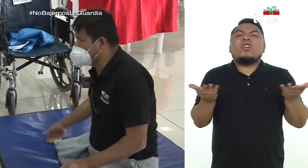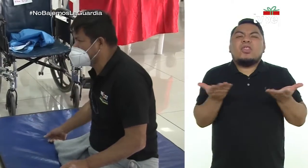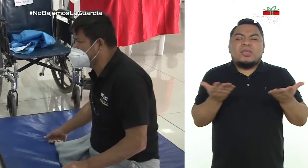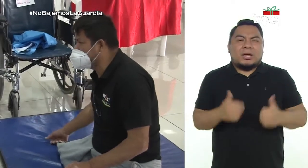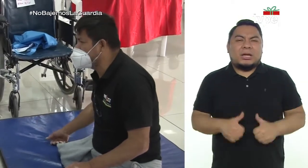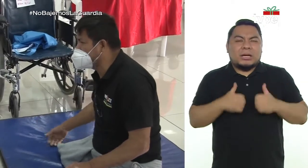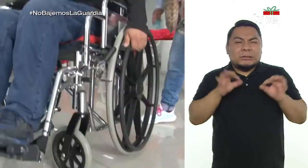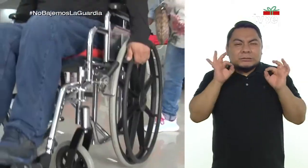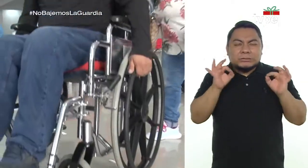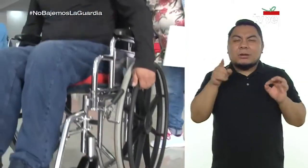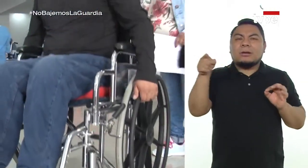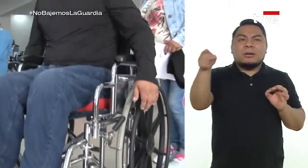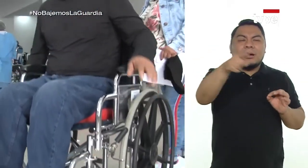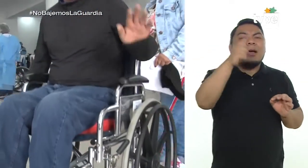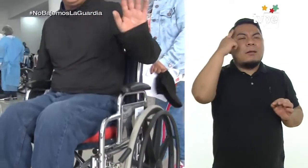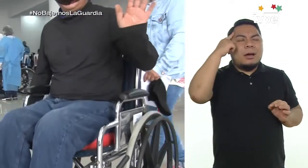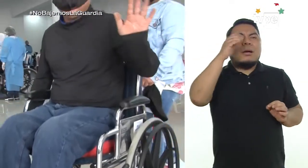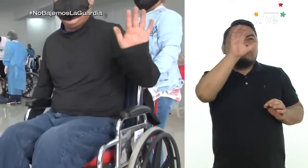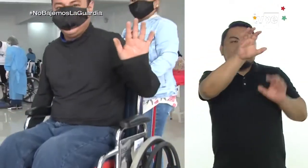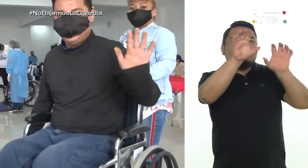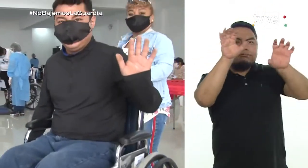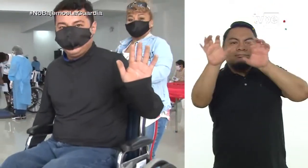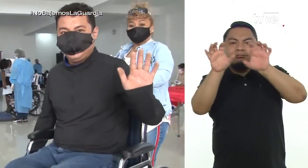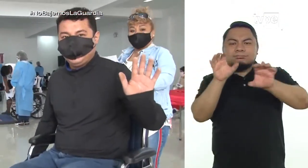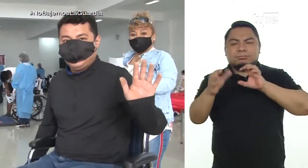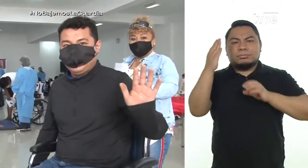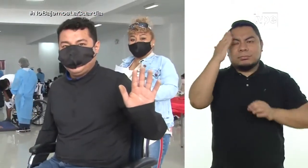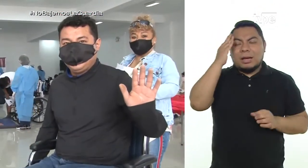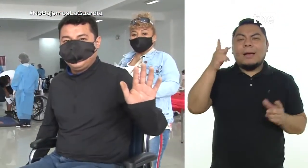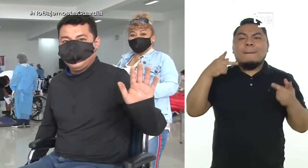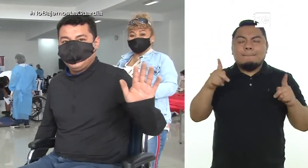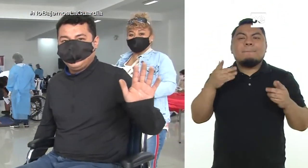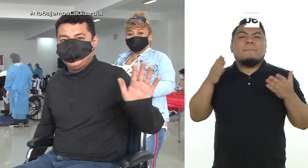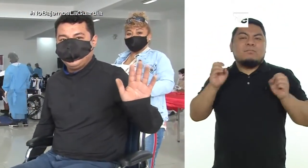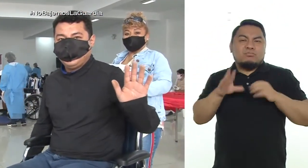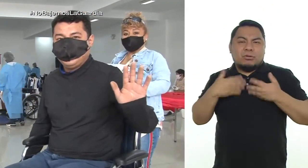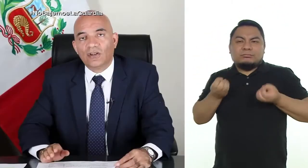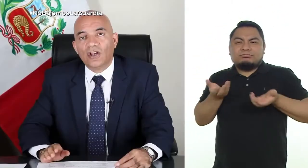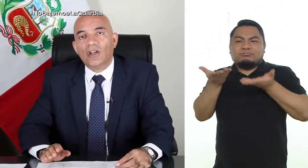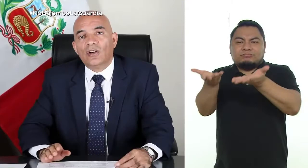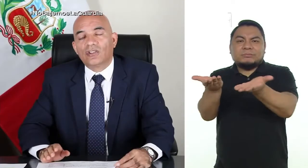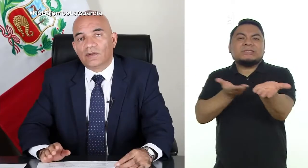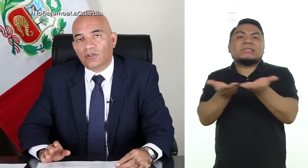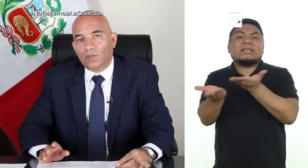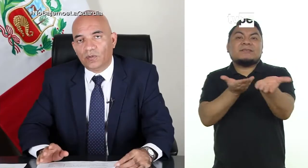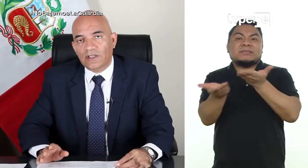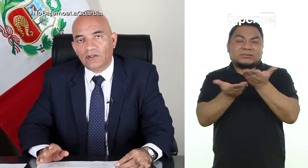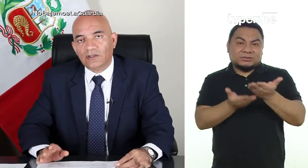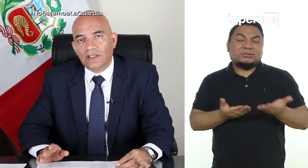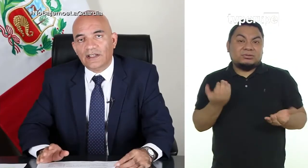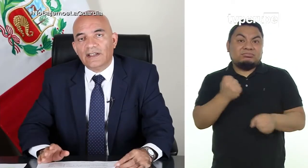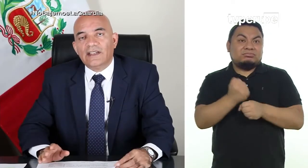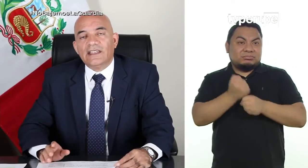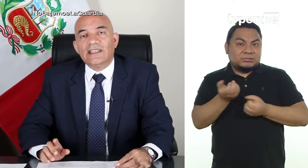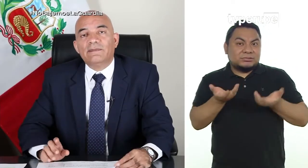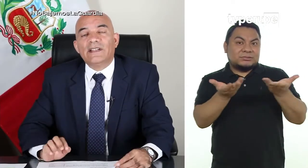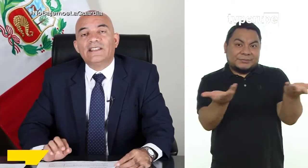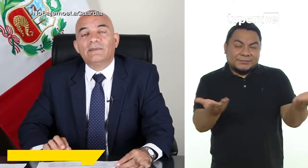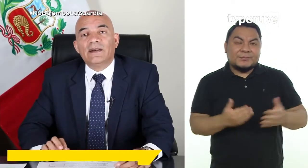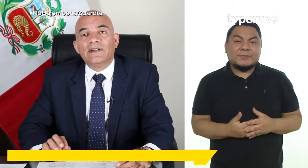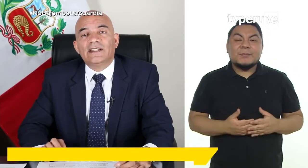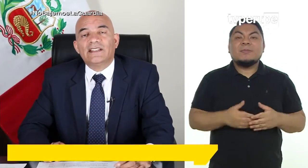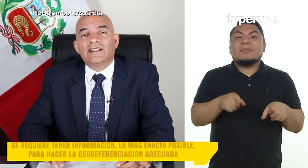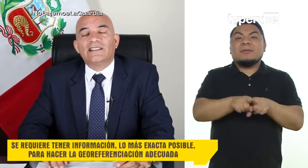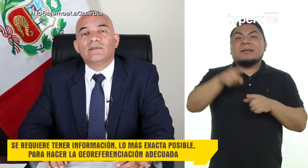dónde se encuentran exactamente para poder hacer la georreferenciación adecuada que permita focalizar mejor los servicios públicos y